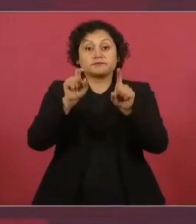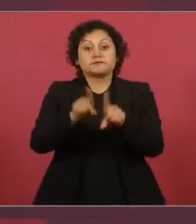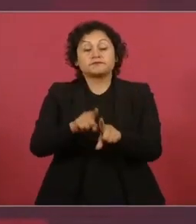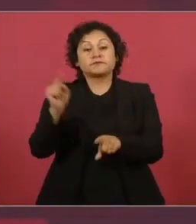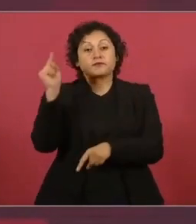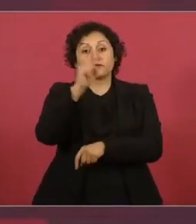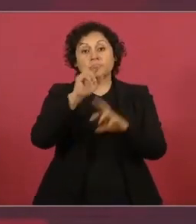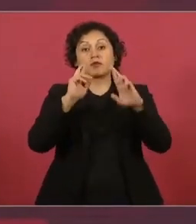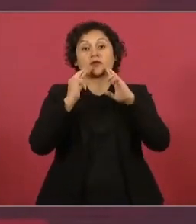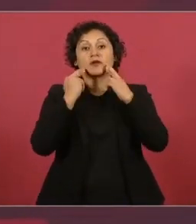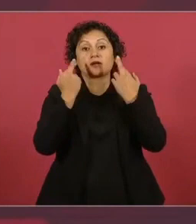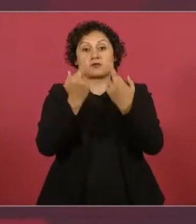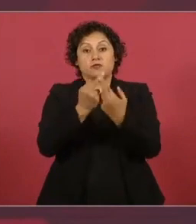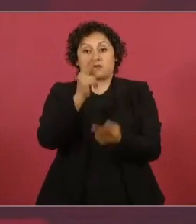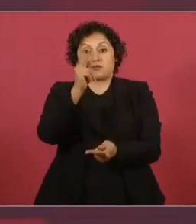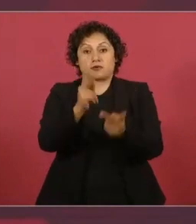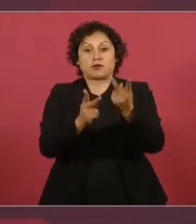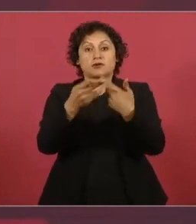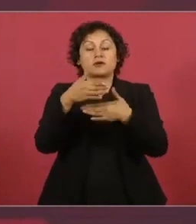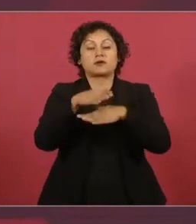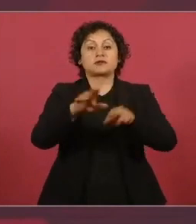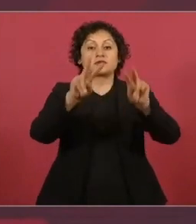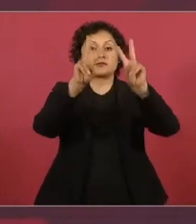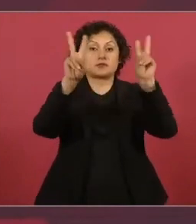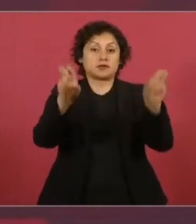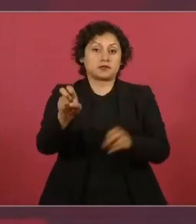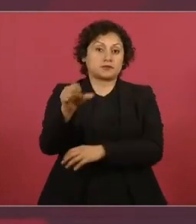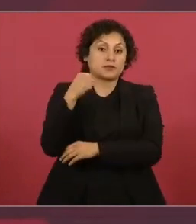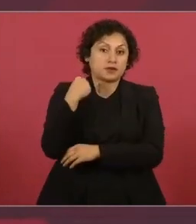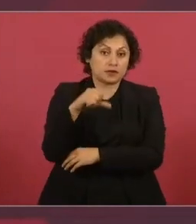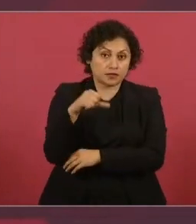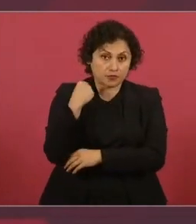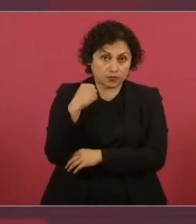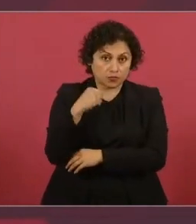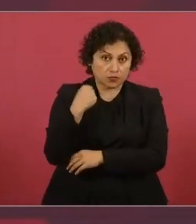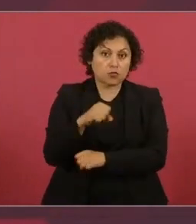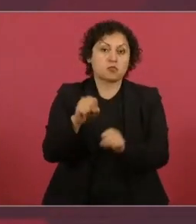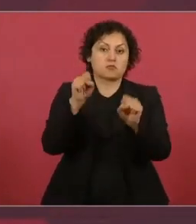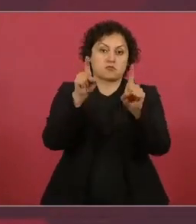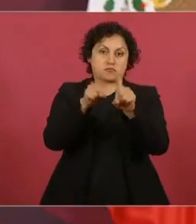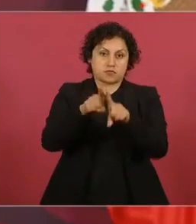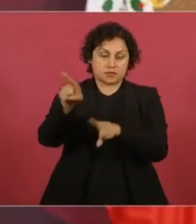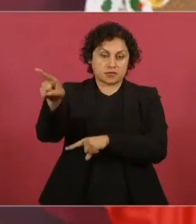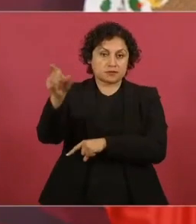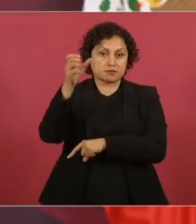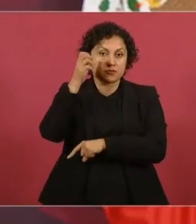y ellos van a vendernos